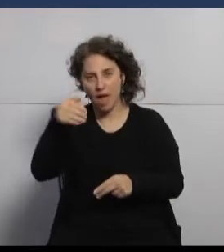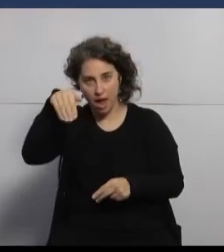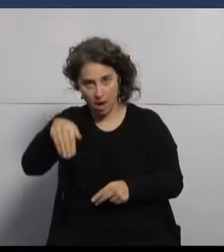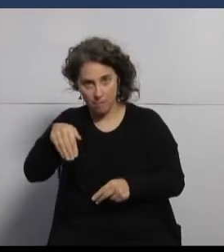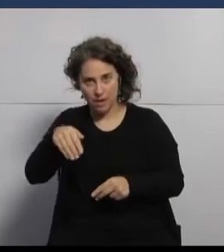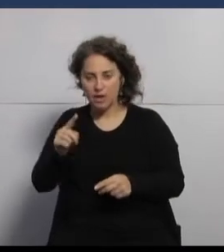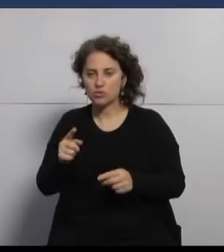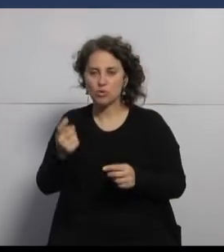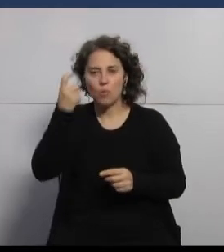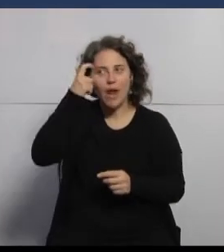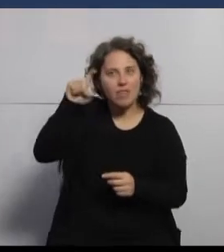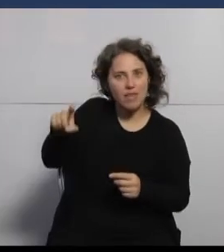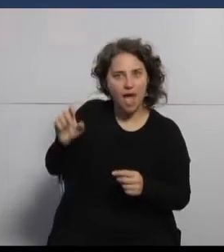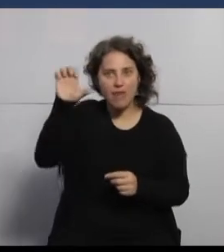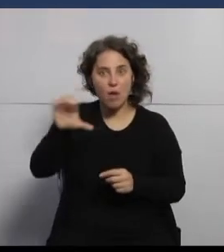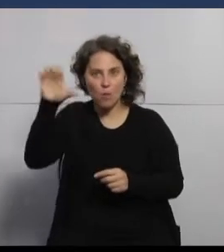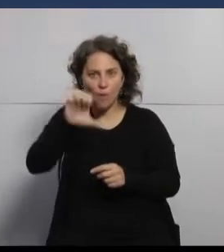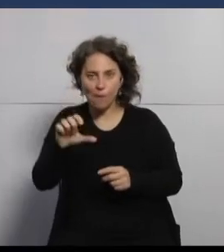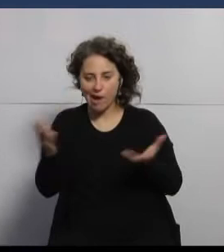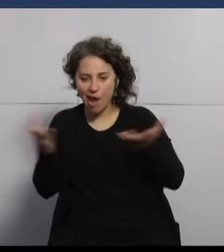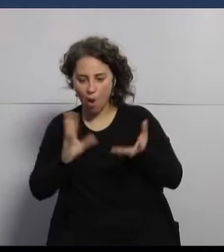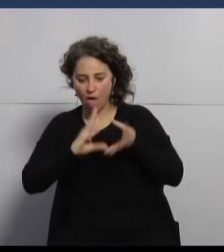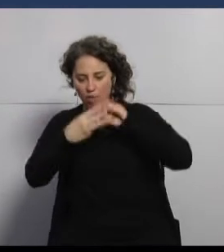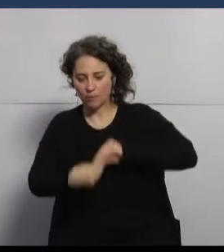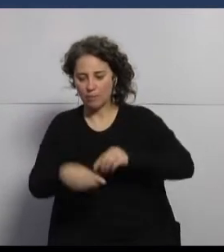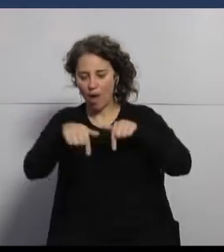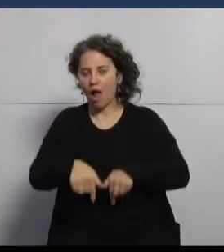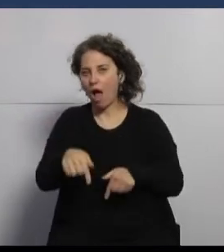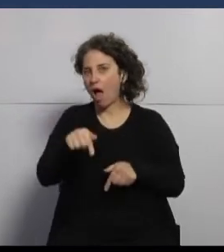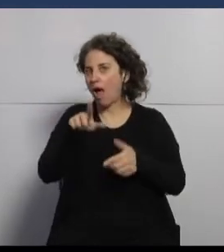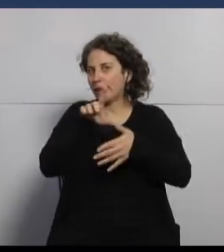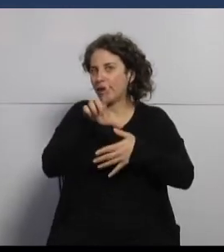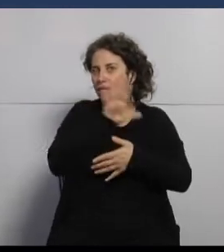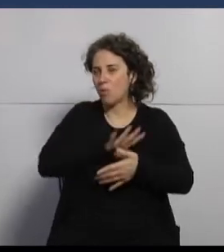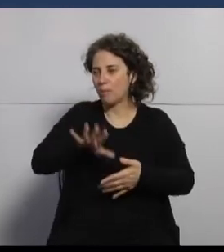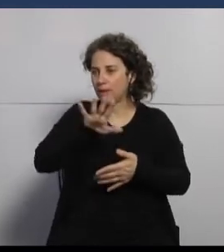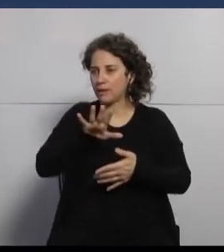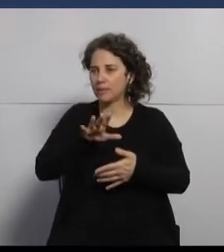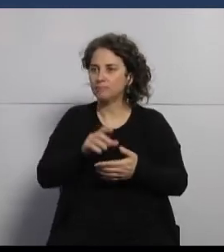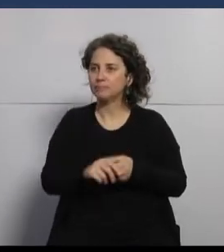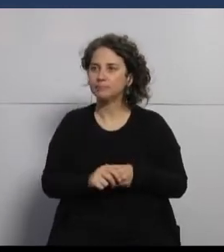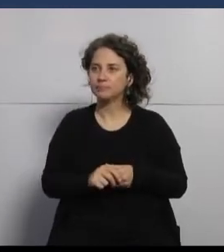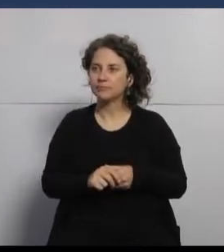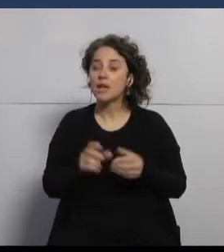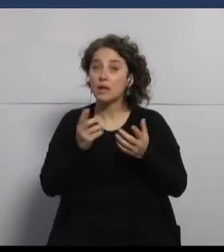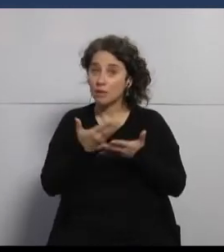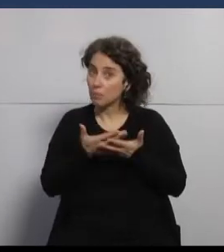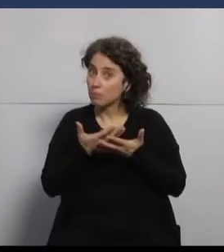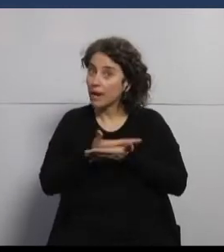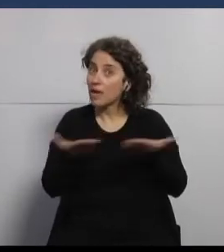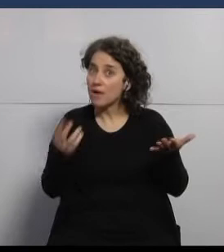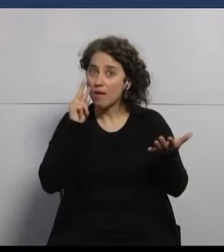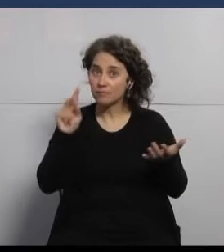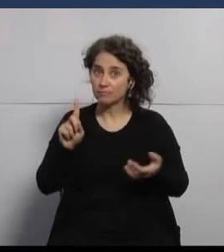Es una iniciativa muy europea y que ahora está tomando adopción en varias partes. Voy a mover un poquito acá. Espero que lo puedan contemplar.